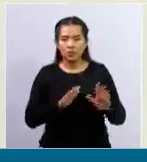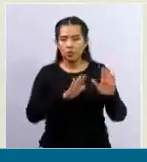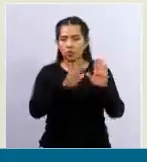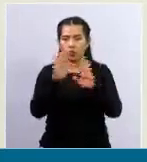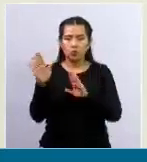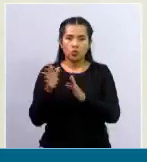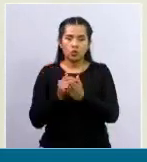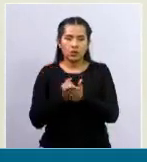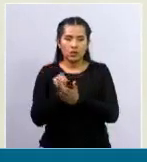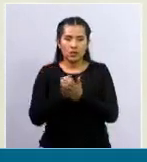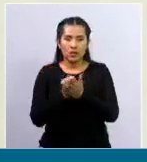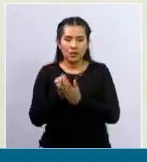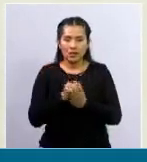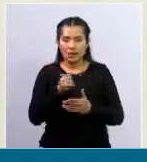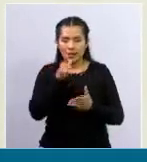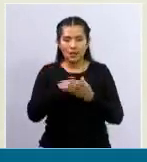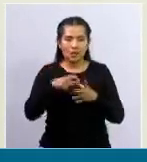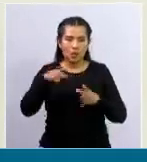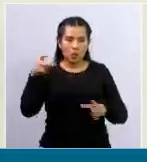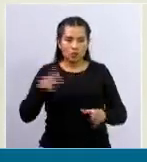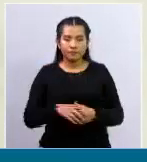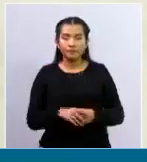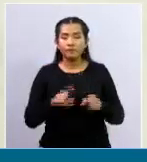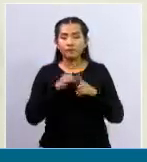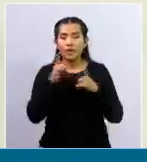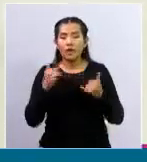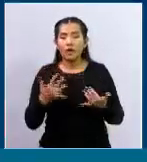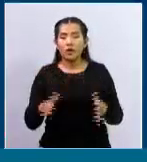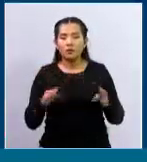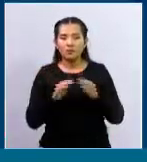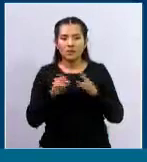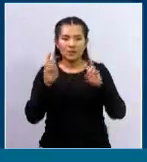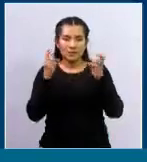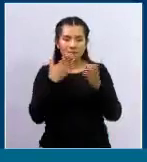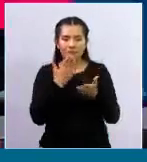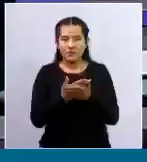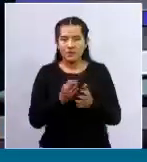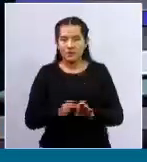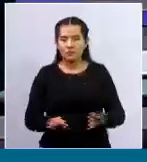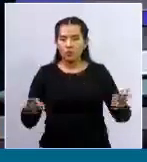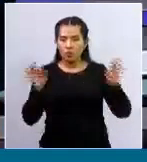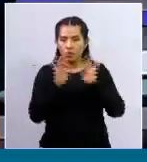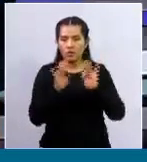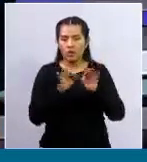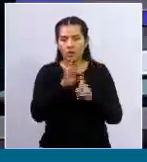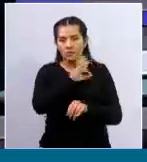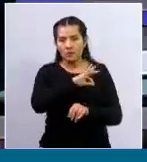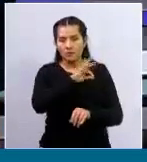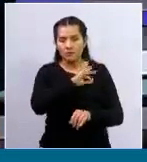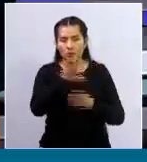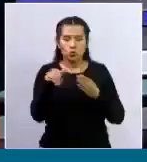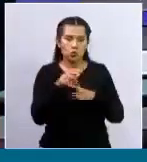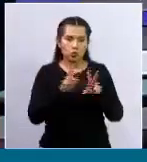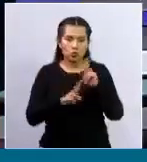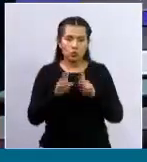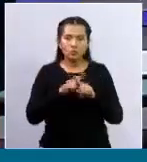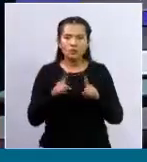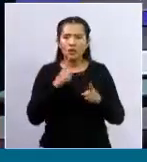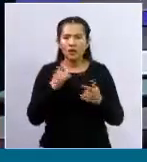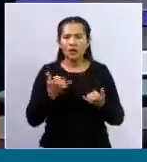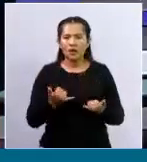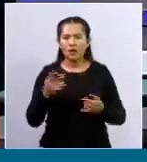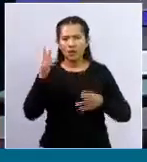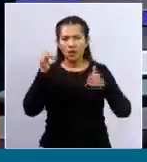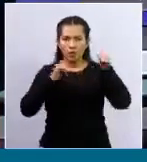correos. Bien, gerente, ese es un paso importante para la población, pero hay muchas dudas todavía en nuestra